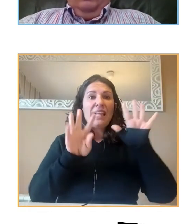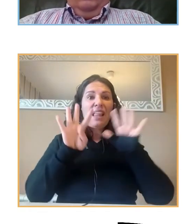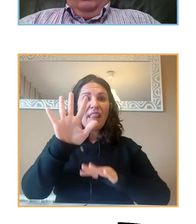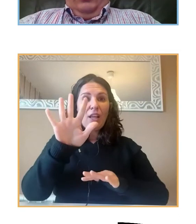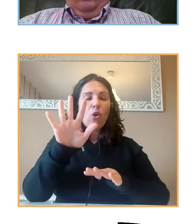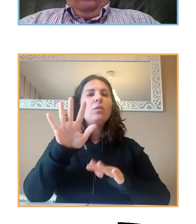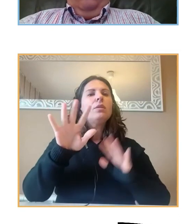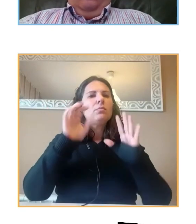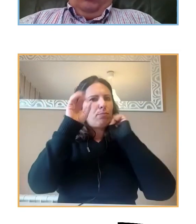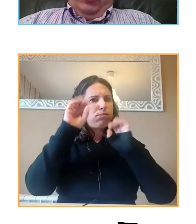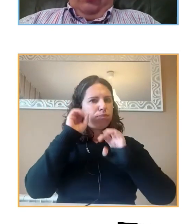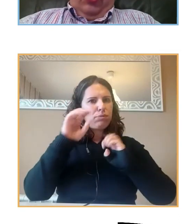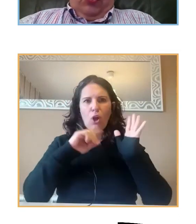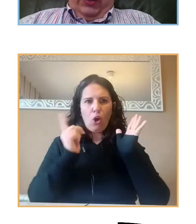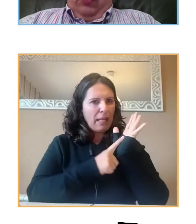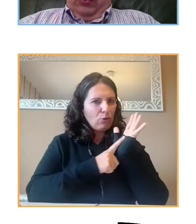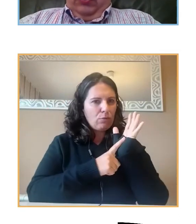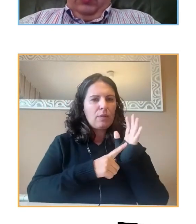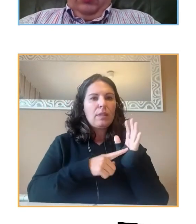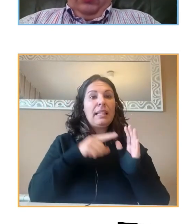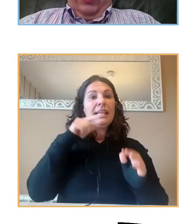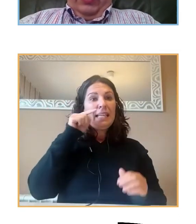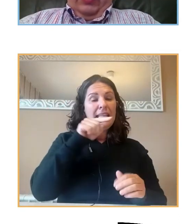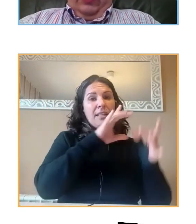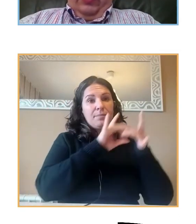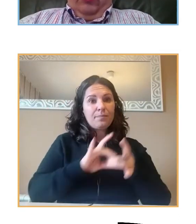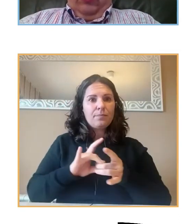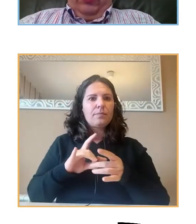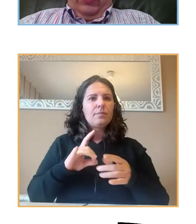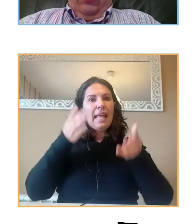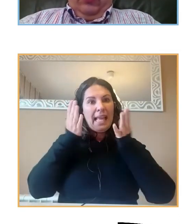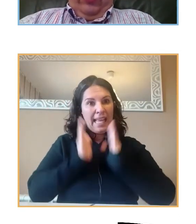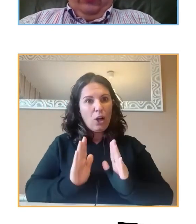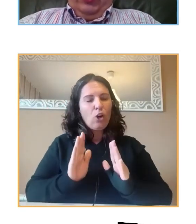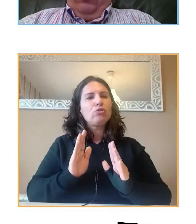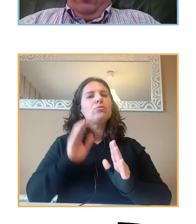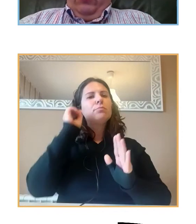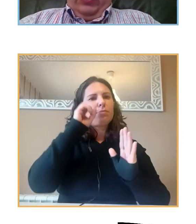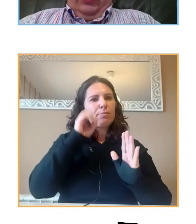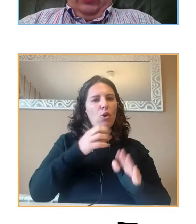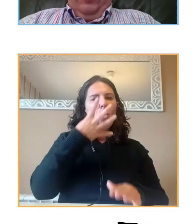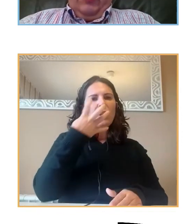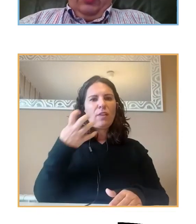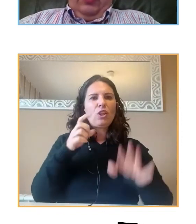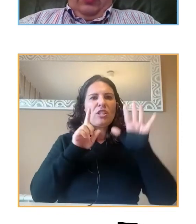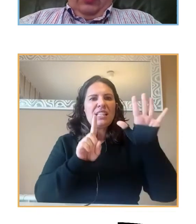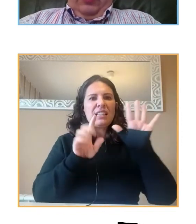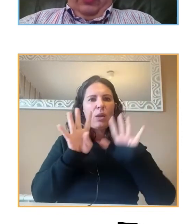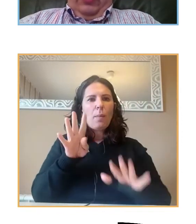y, de estos, consiguieron que sus hijos rellenaran el resto de cuestionarios 469 adolescentes.